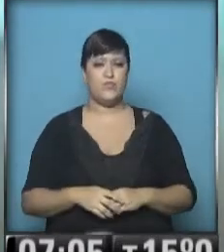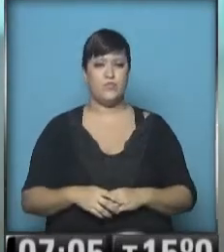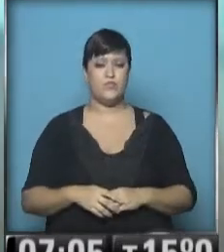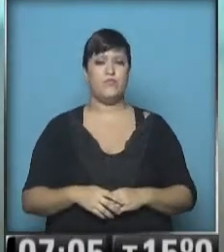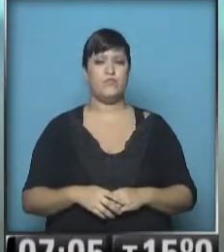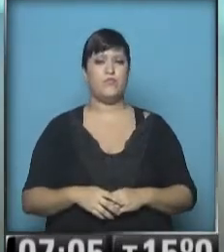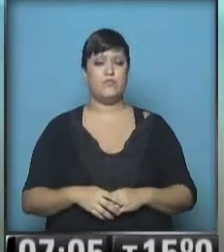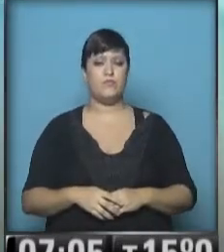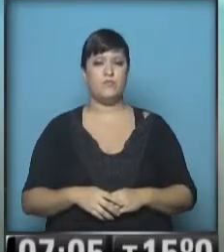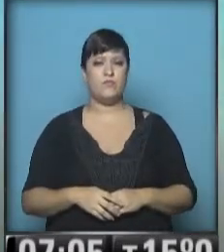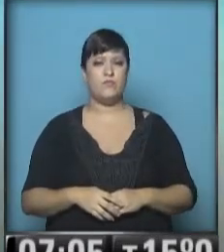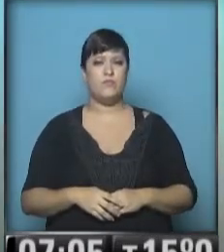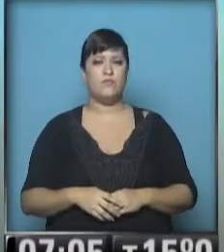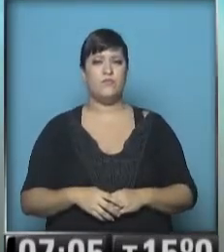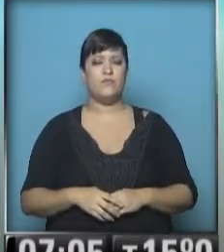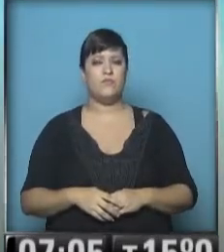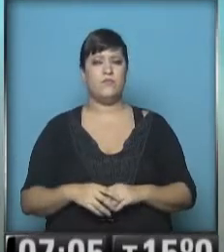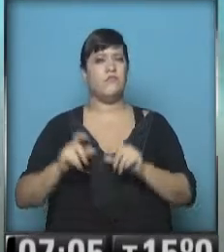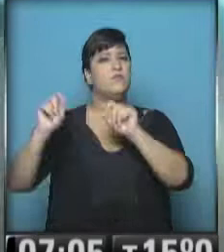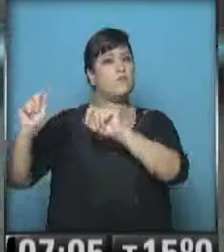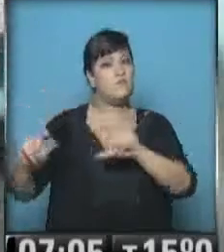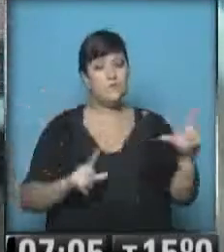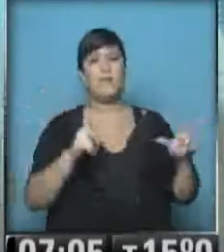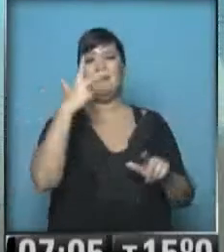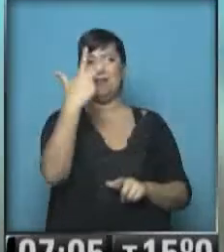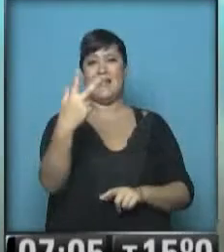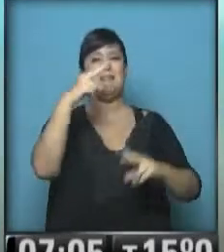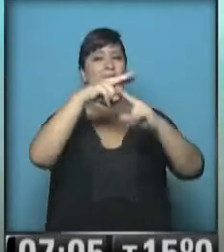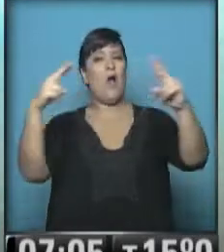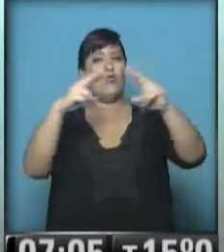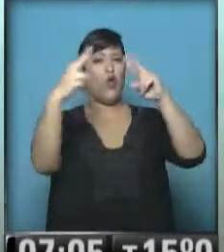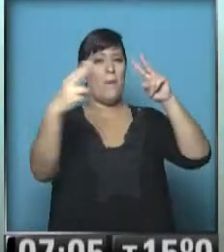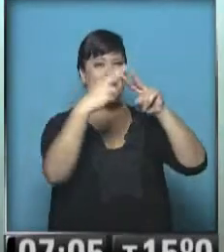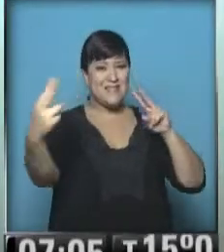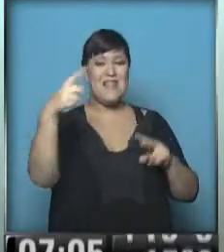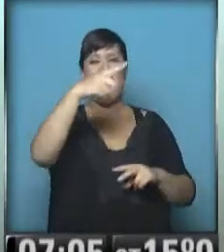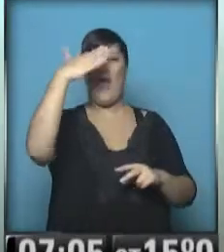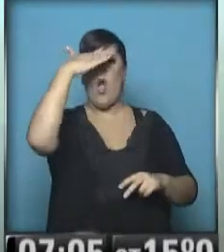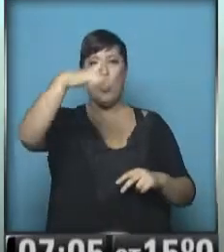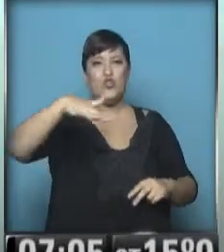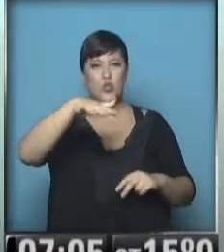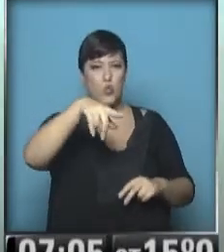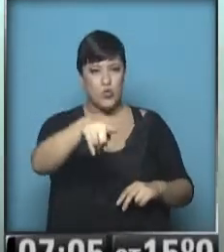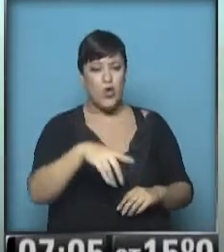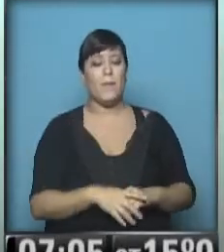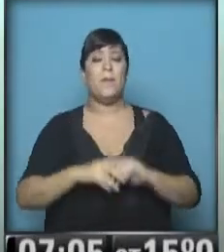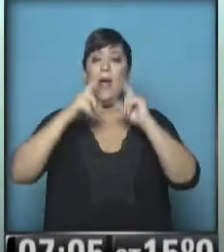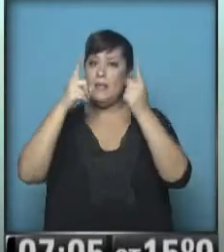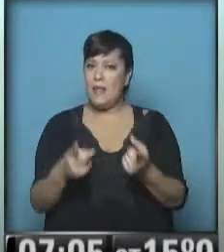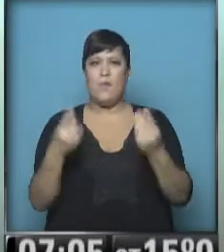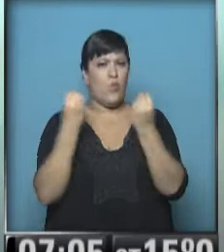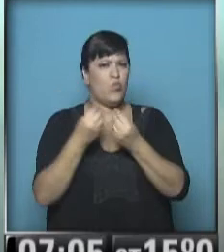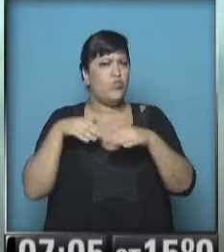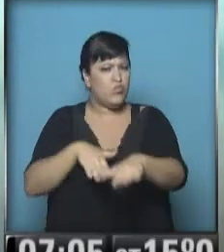Udaondo. Finalmente, veamos las autopistas Perito-Moreno, 25 de Mayo y de Lepiane. También con denso